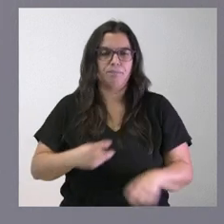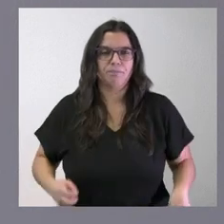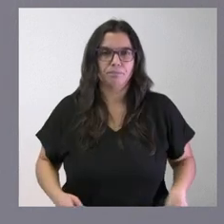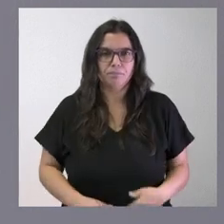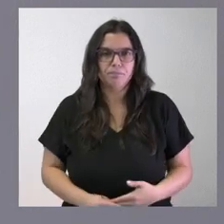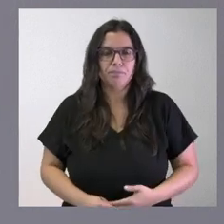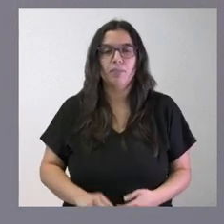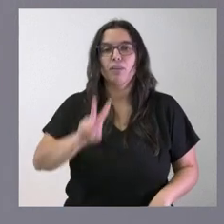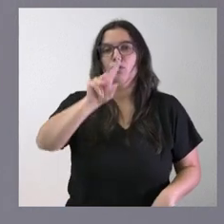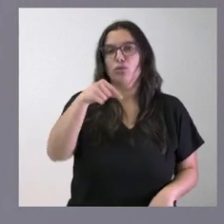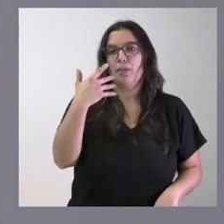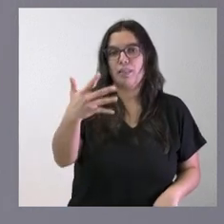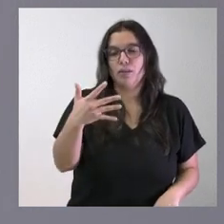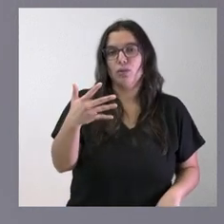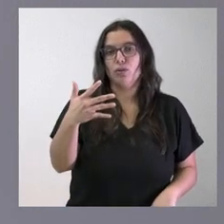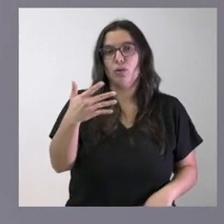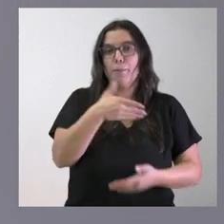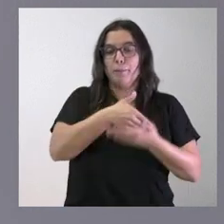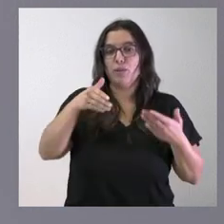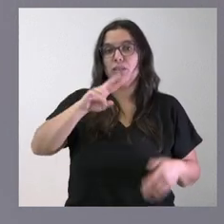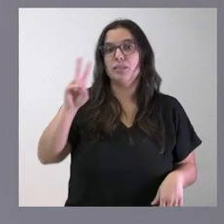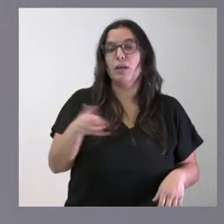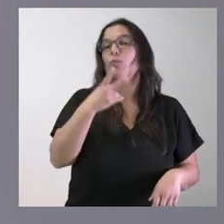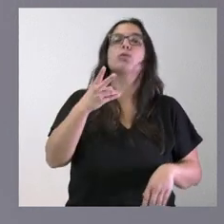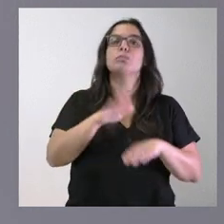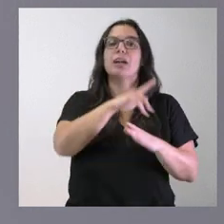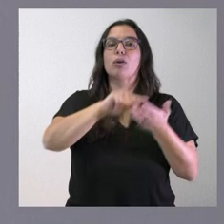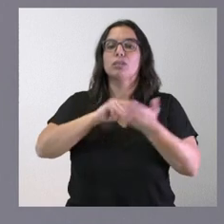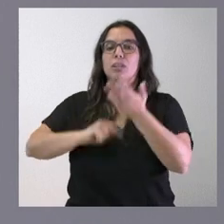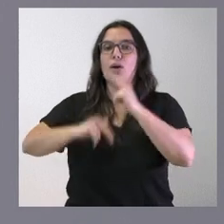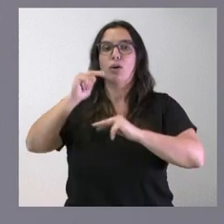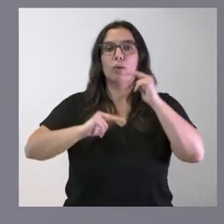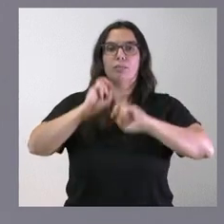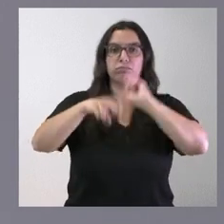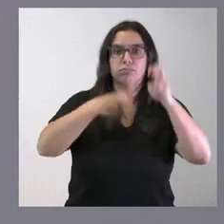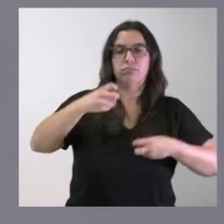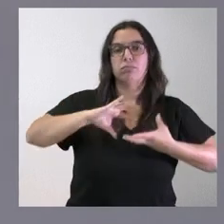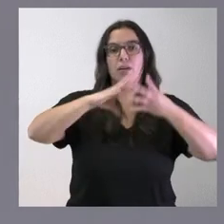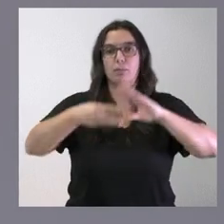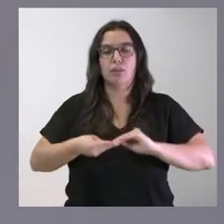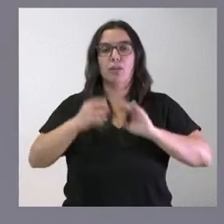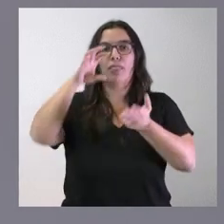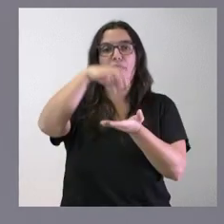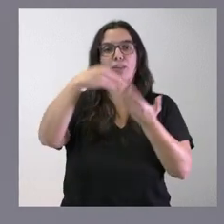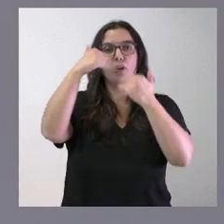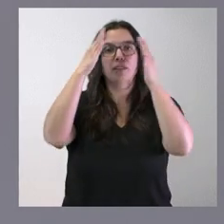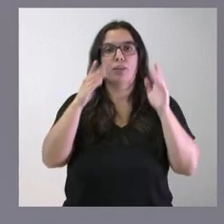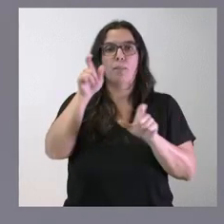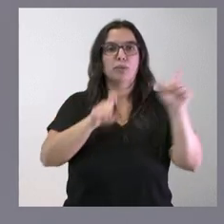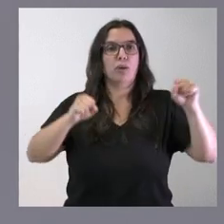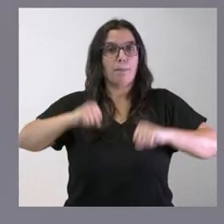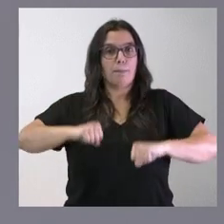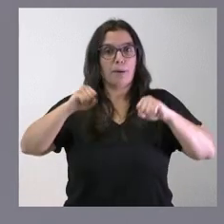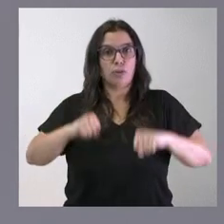2,5 millones de euros para contratar obras de remodelación y adaptación del centro de atención de personas mayores